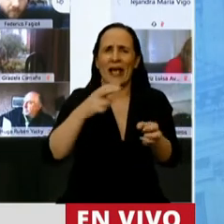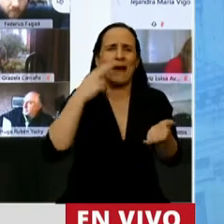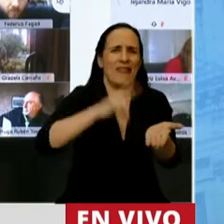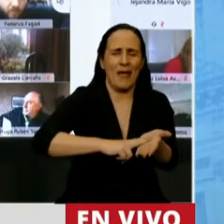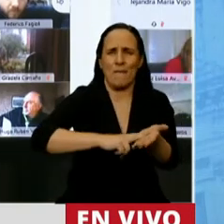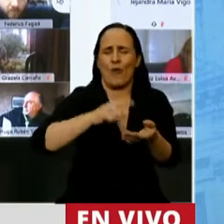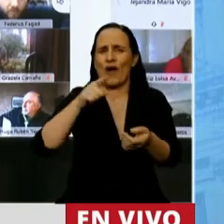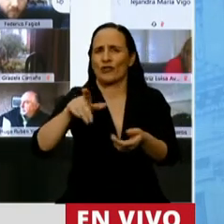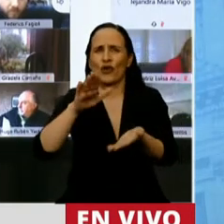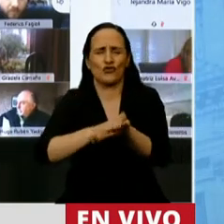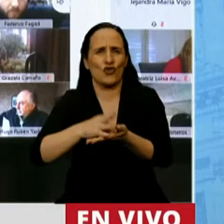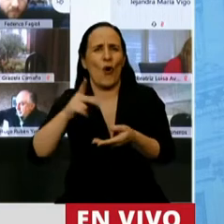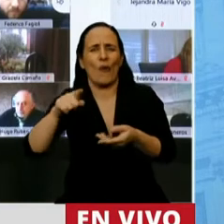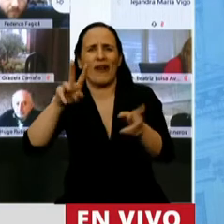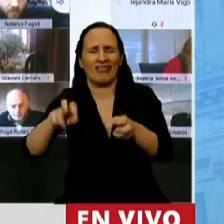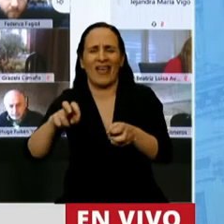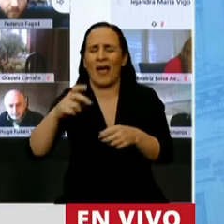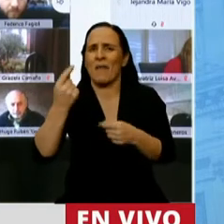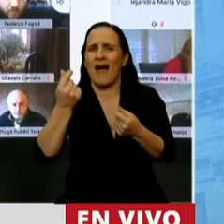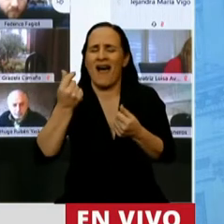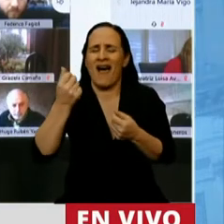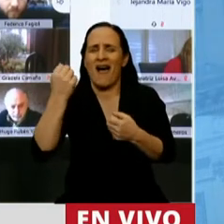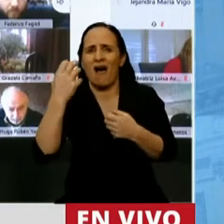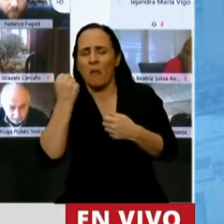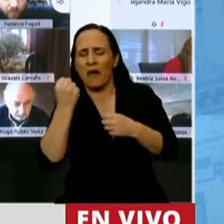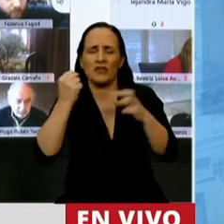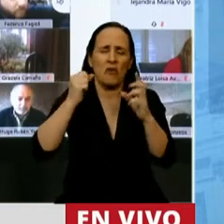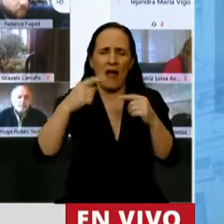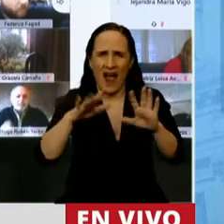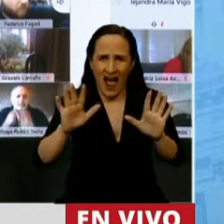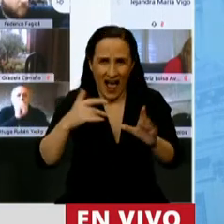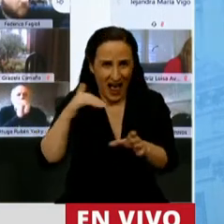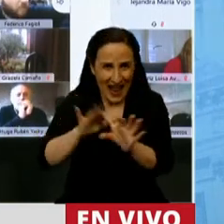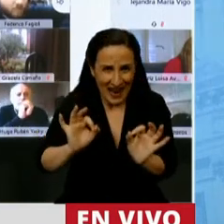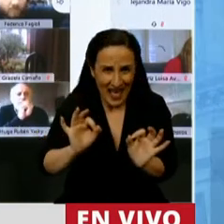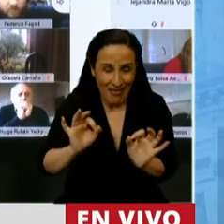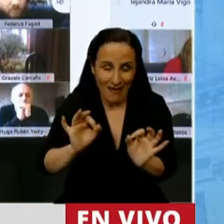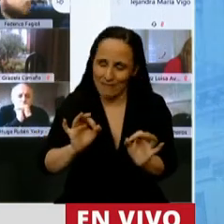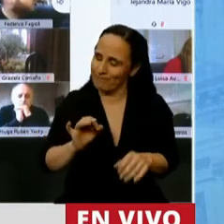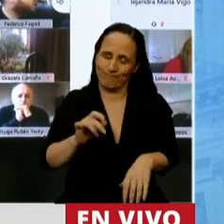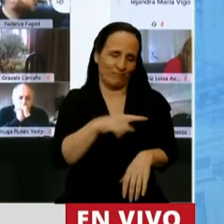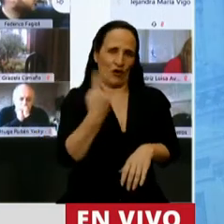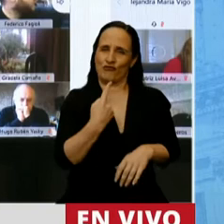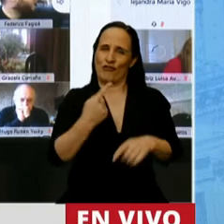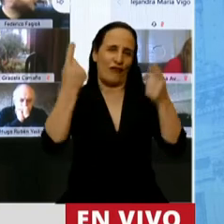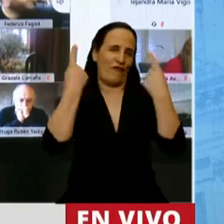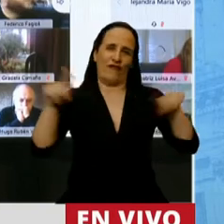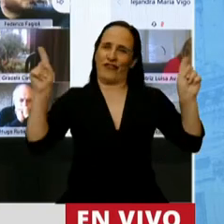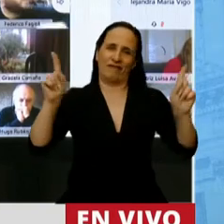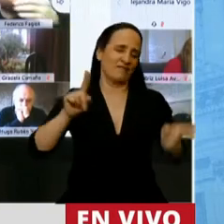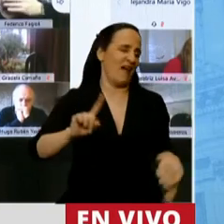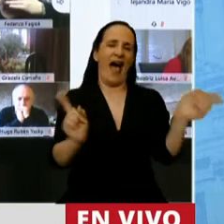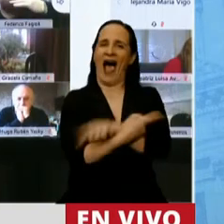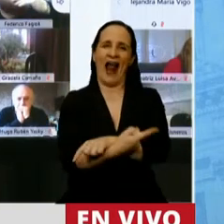que no intervenga con la política monetaria? Nuestro criterio, señor Presidente, es totalmente opuesto.